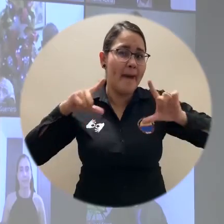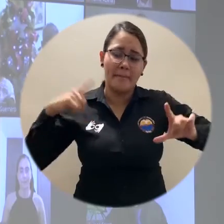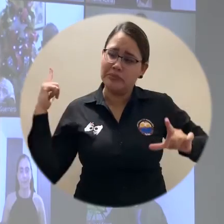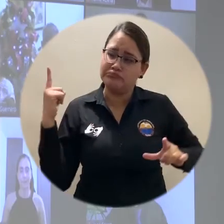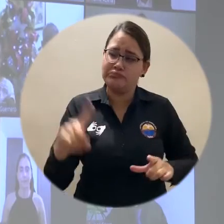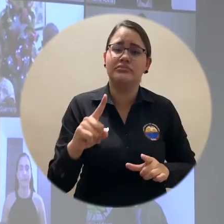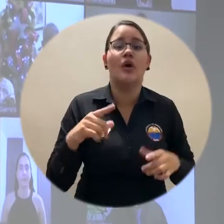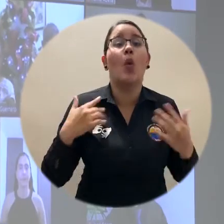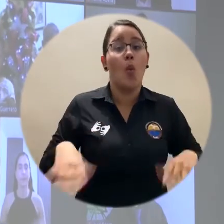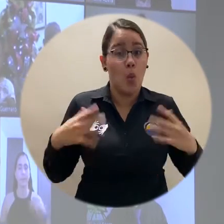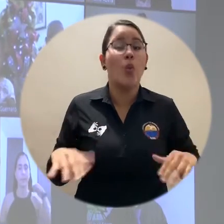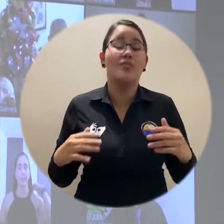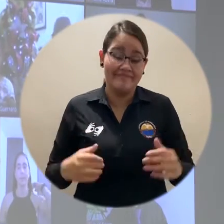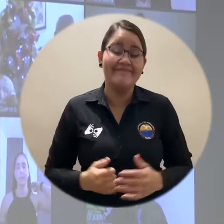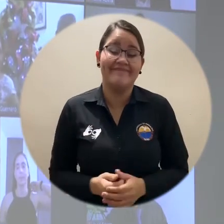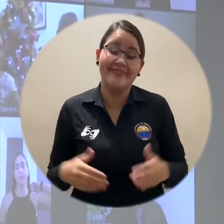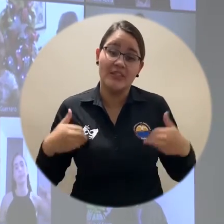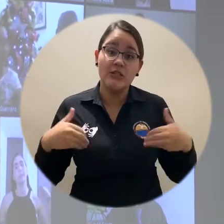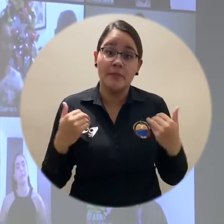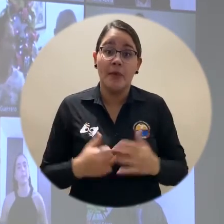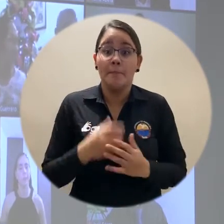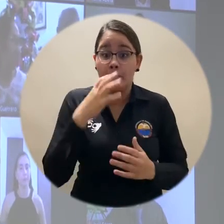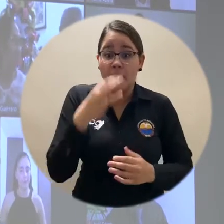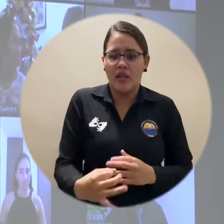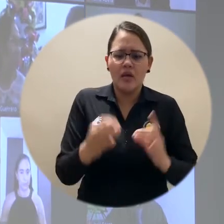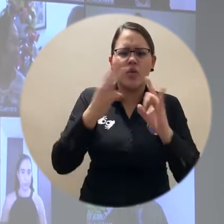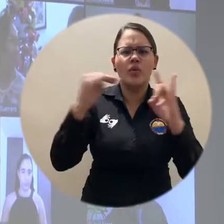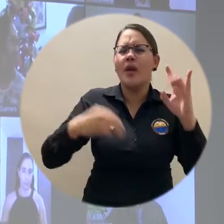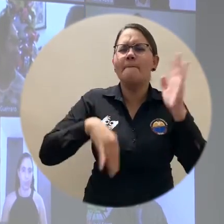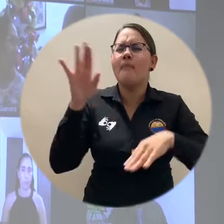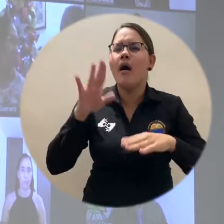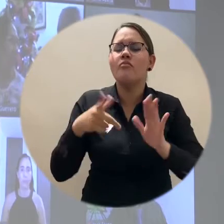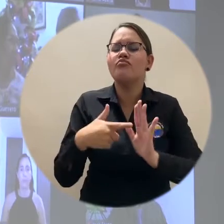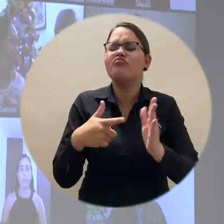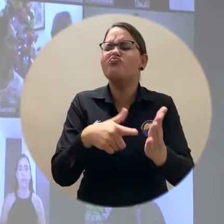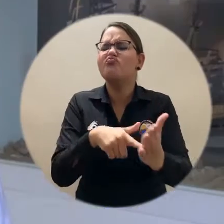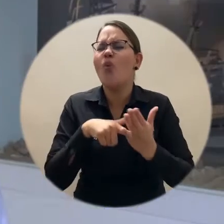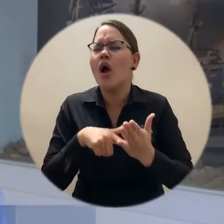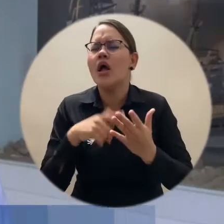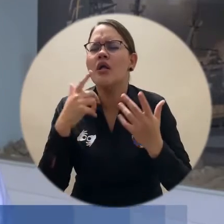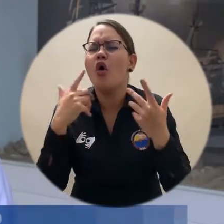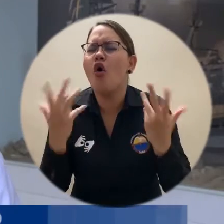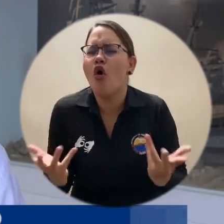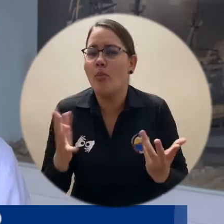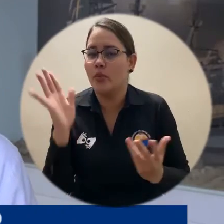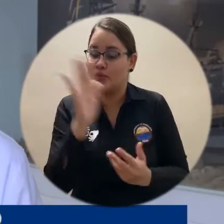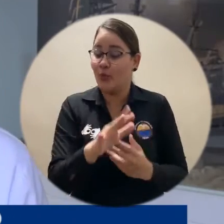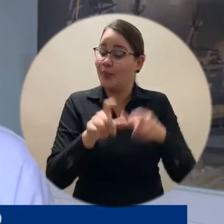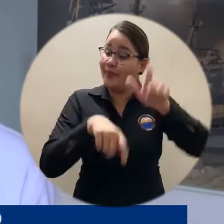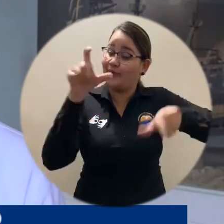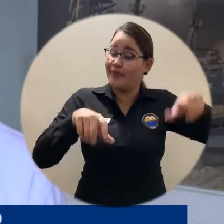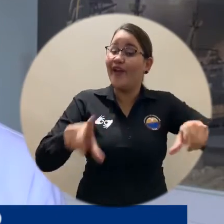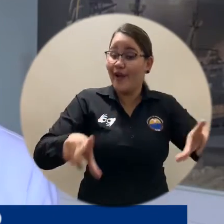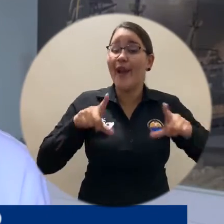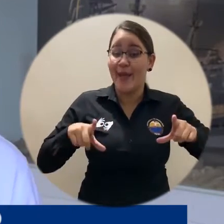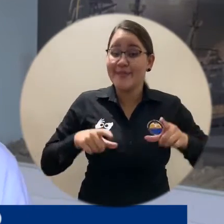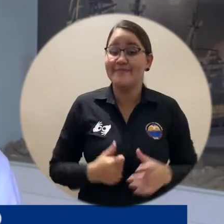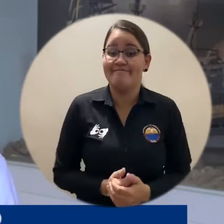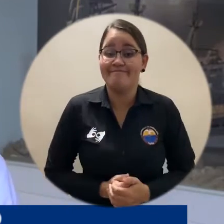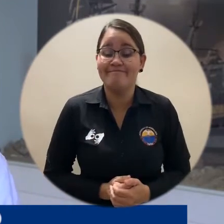universidad es lo que son sus egresados en el medio y en la sociedad. Ha sido nuestro primer encuentro de graduados virtual,